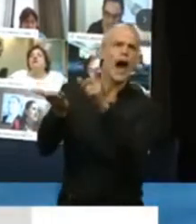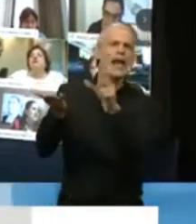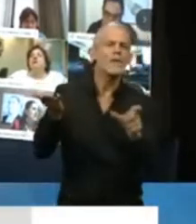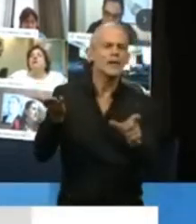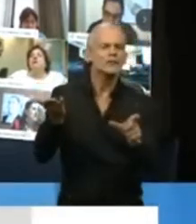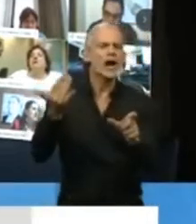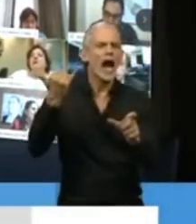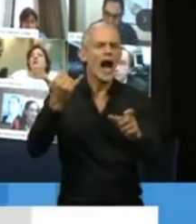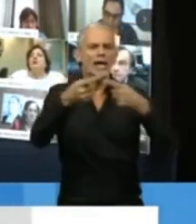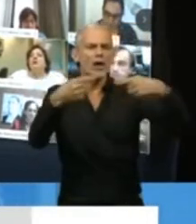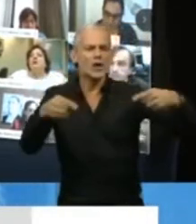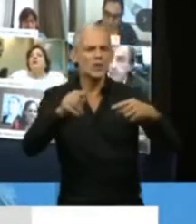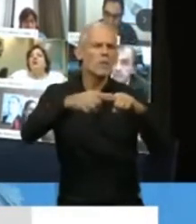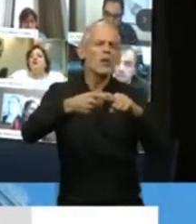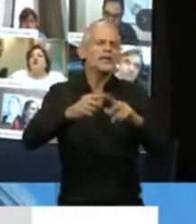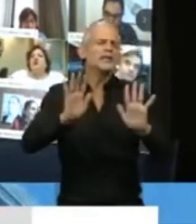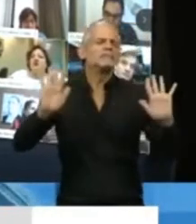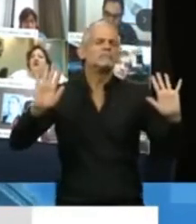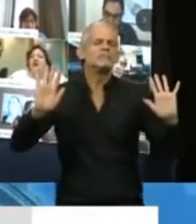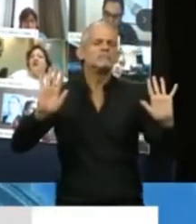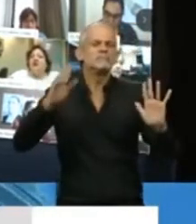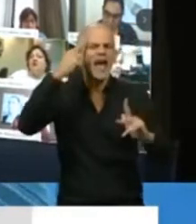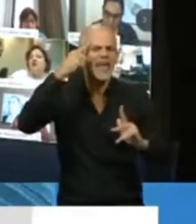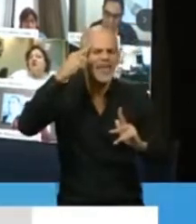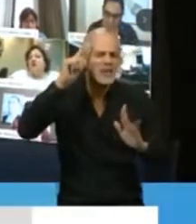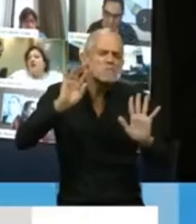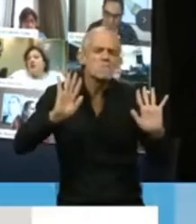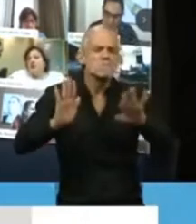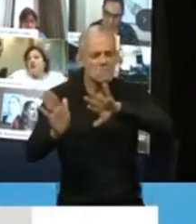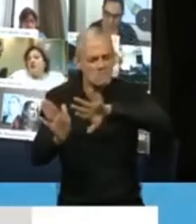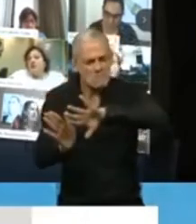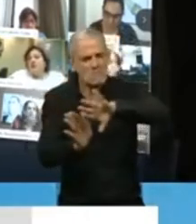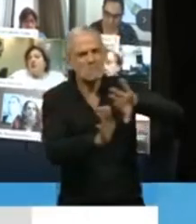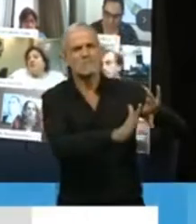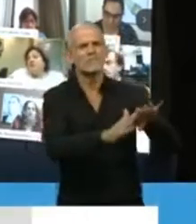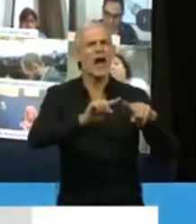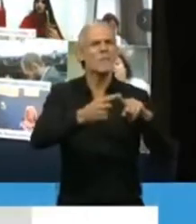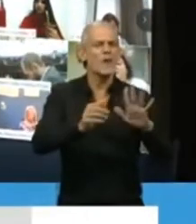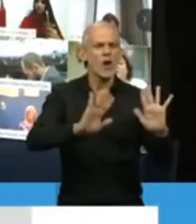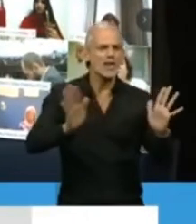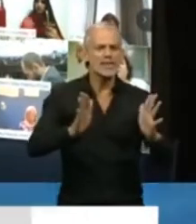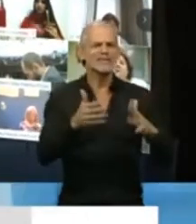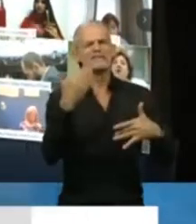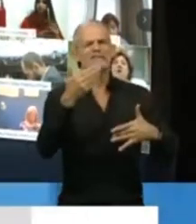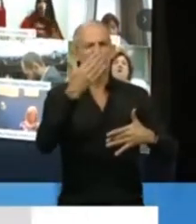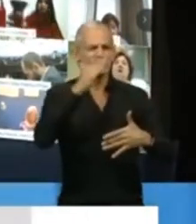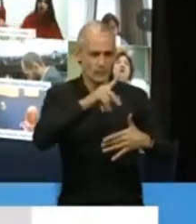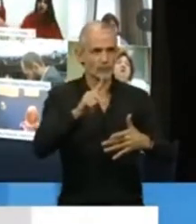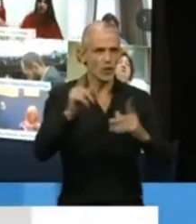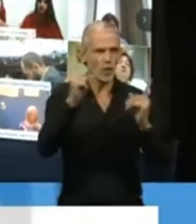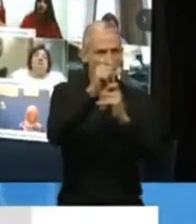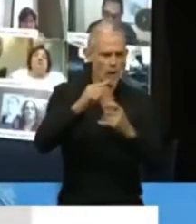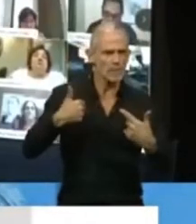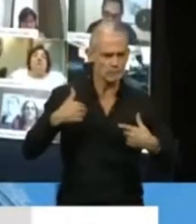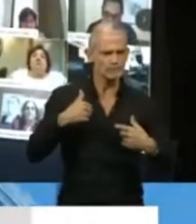allá de las pertenencias partidarias o ideológicas, dejan de lado la política menor y se ponen los problemas al